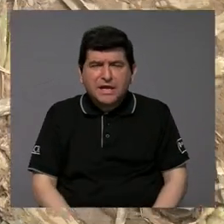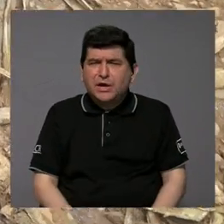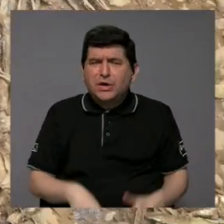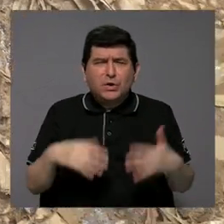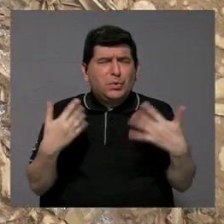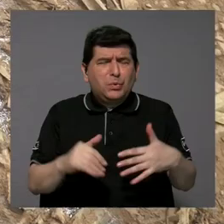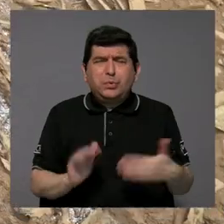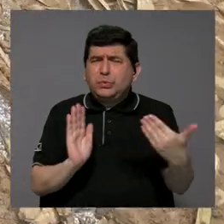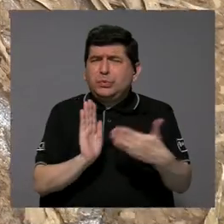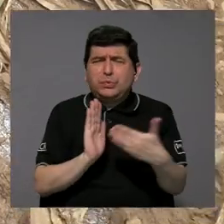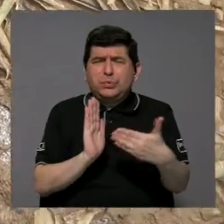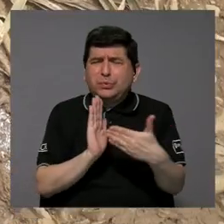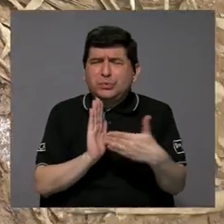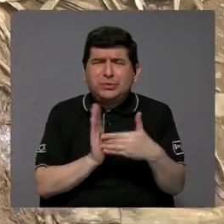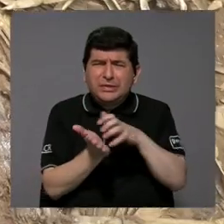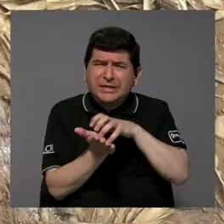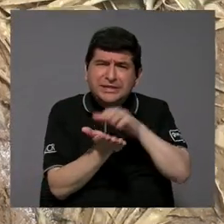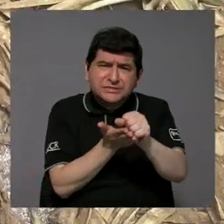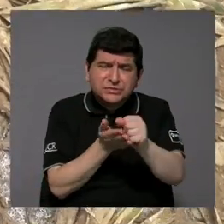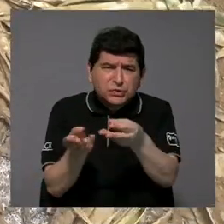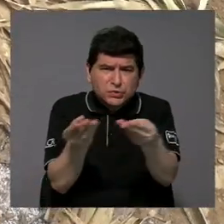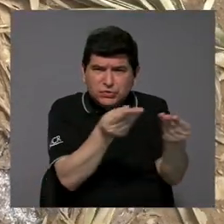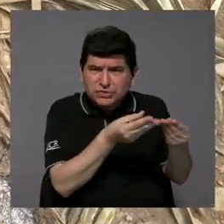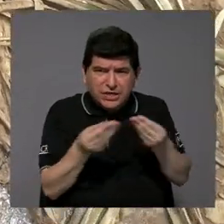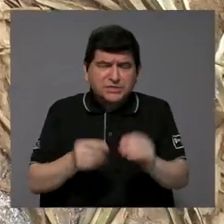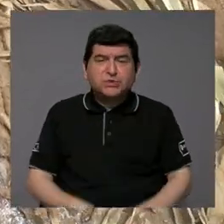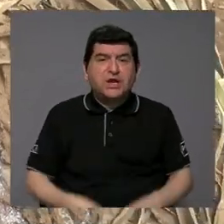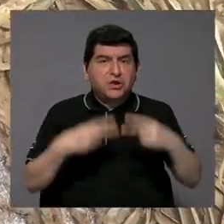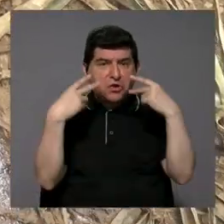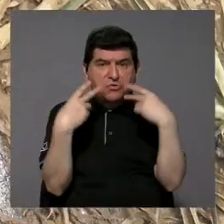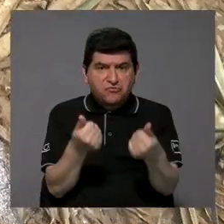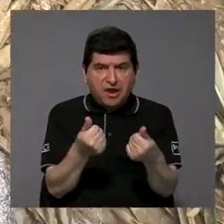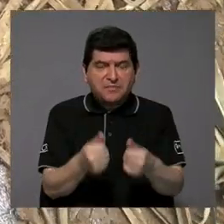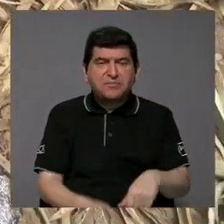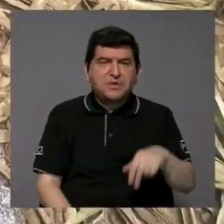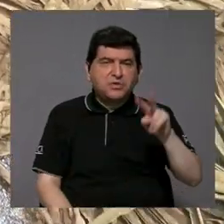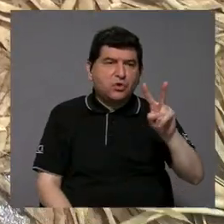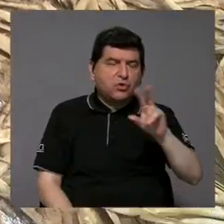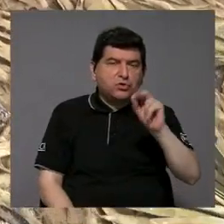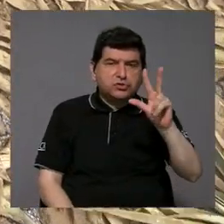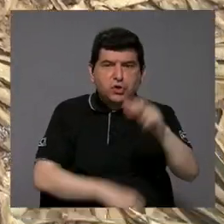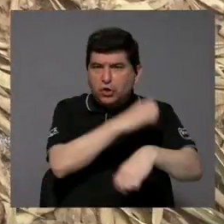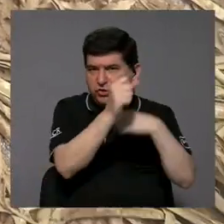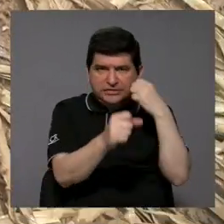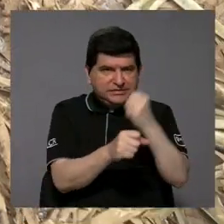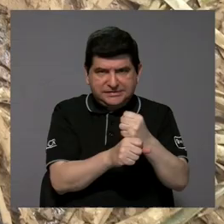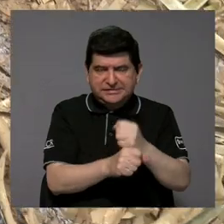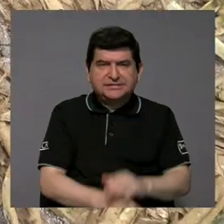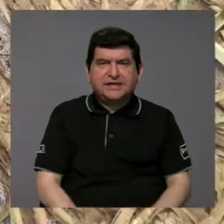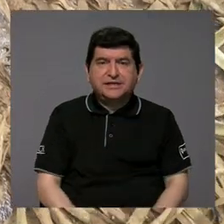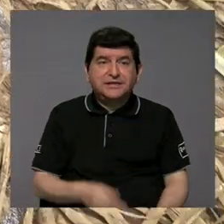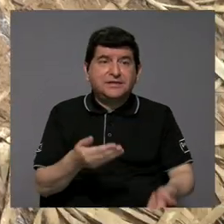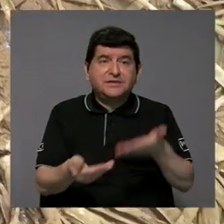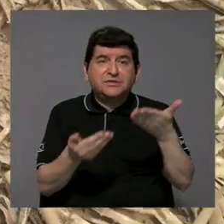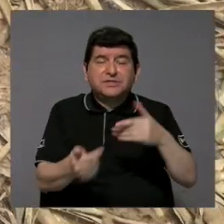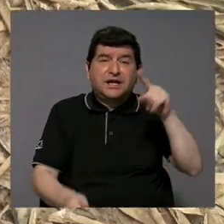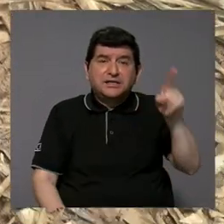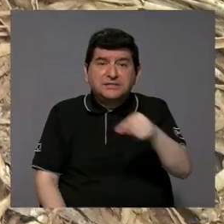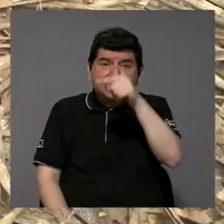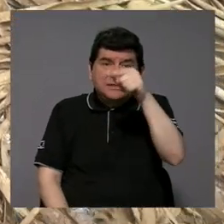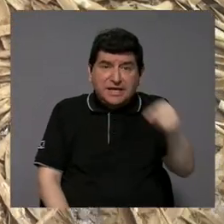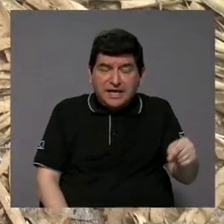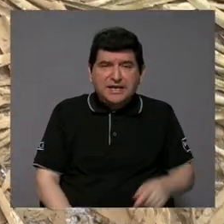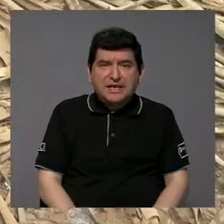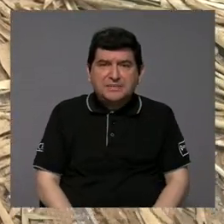erosivo, de suelos. La piña rápidamente, en cuestión de dos, tres años, casi que elimina